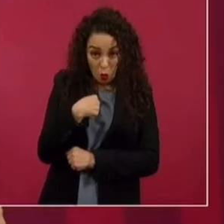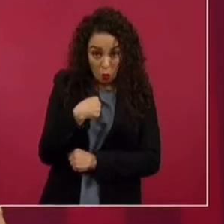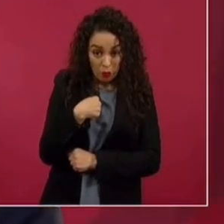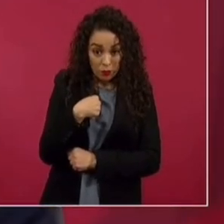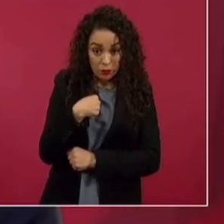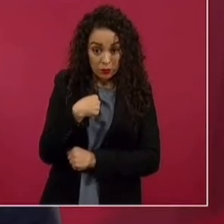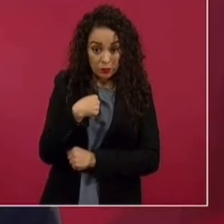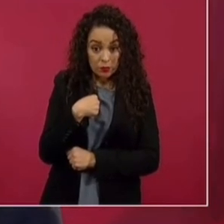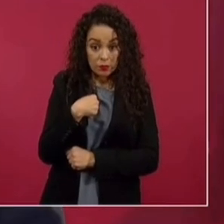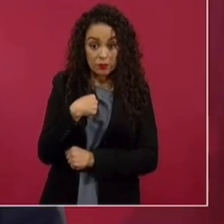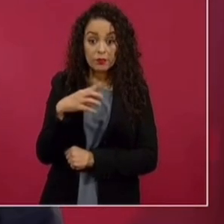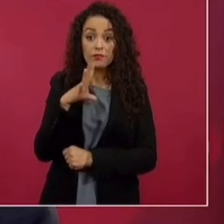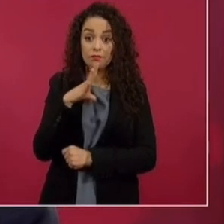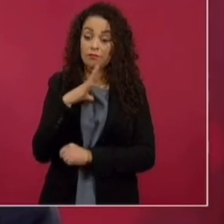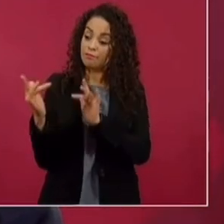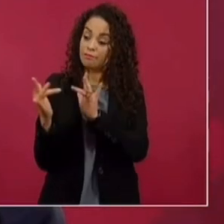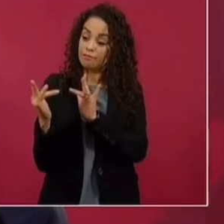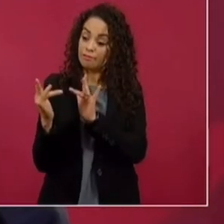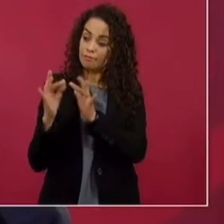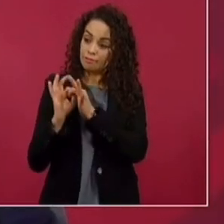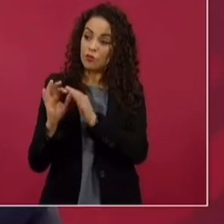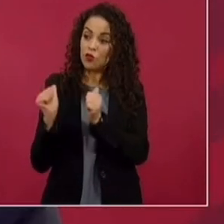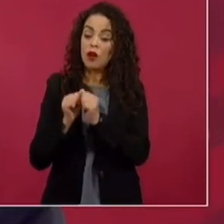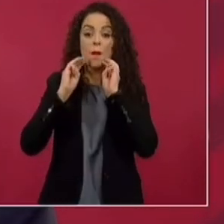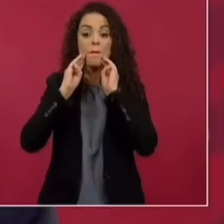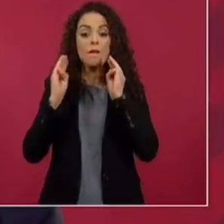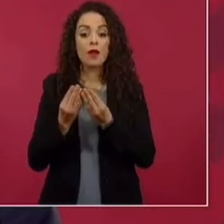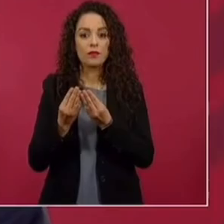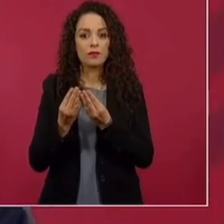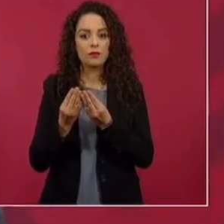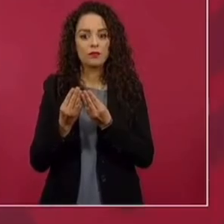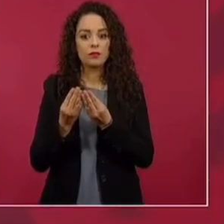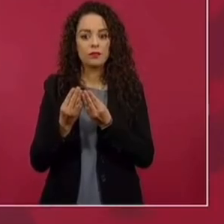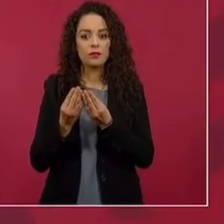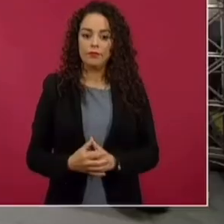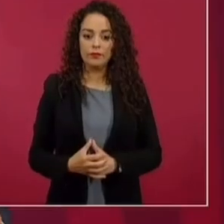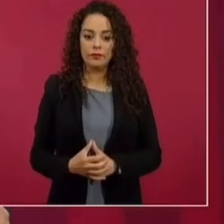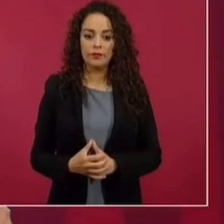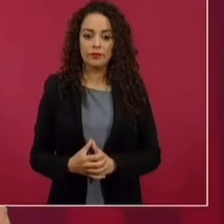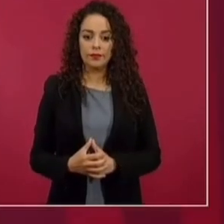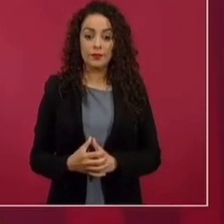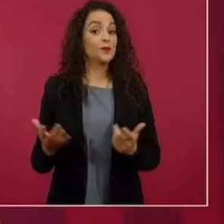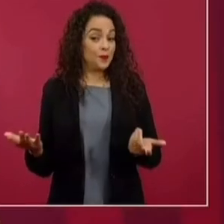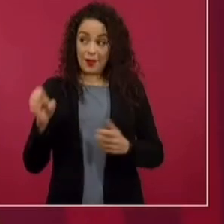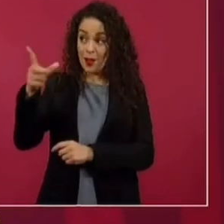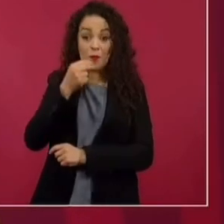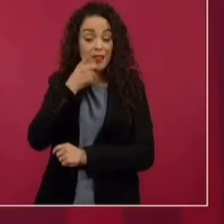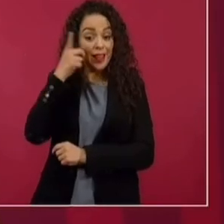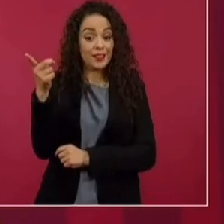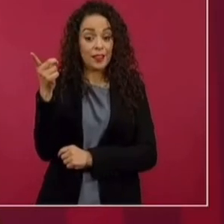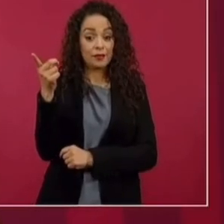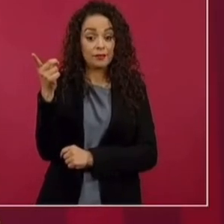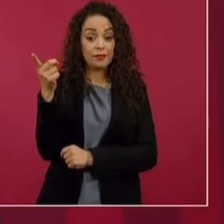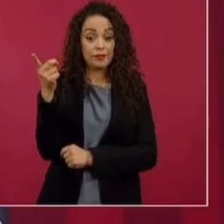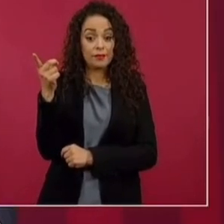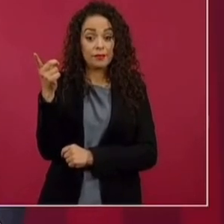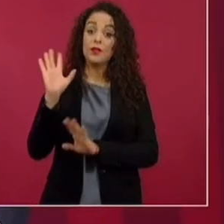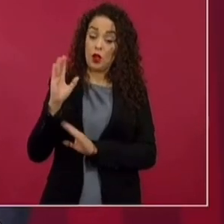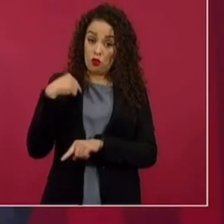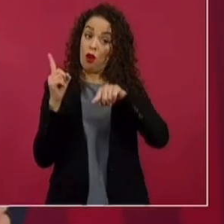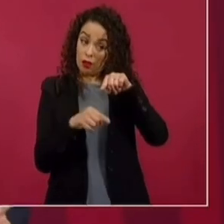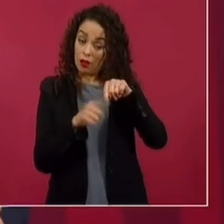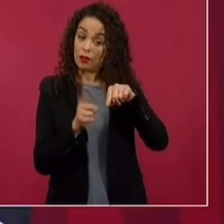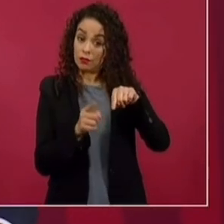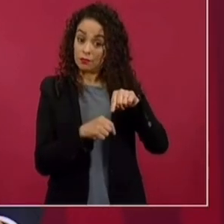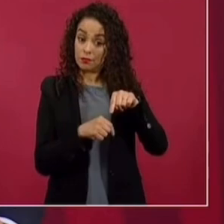con la delincuencia organizada. Entonces le quitaron eso, dice, no personalicemos, y dice el señor. Y mire que le quitamos,